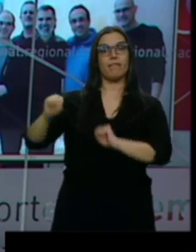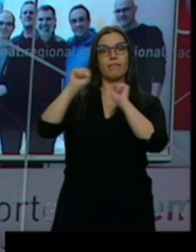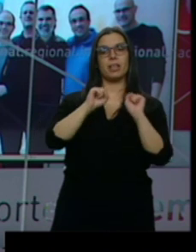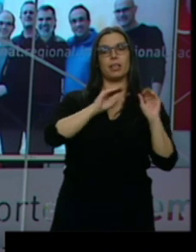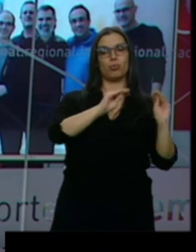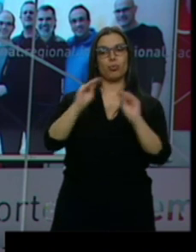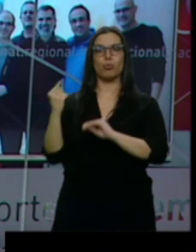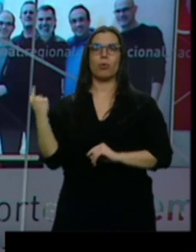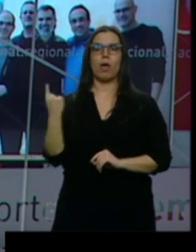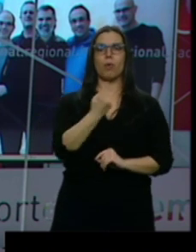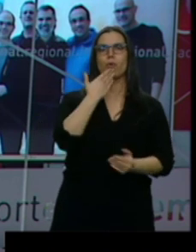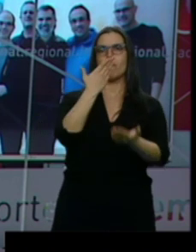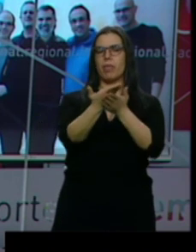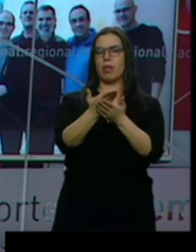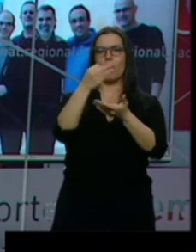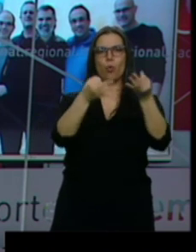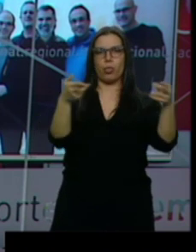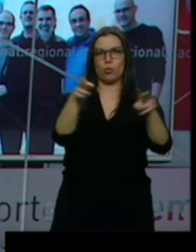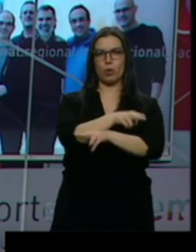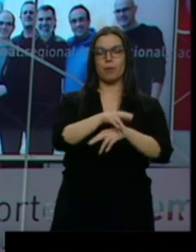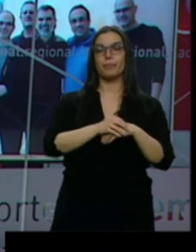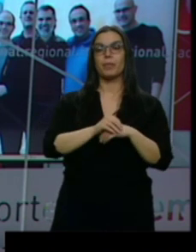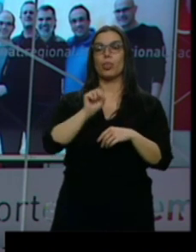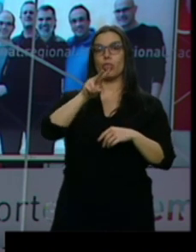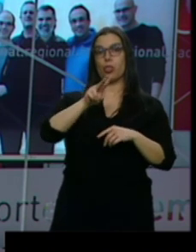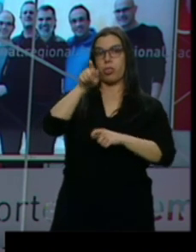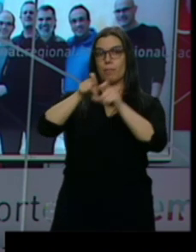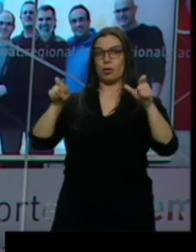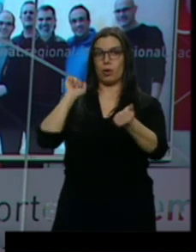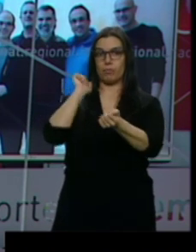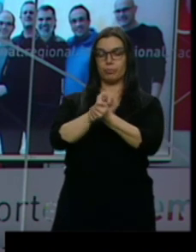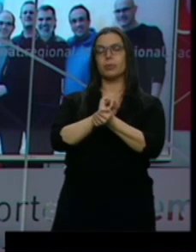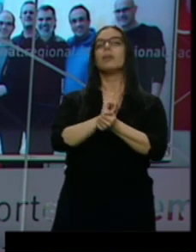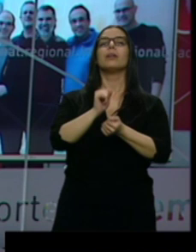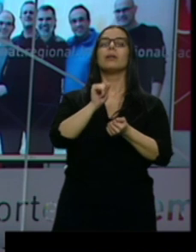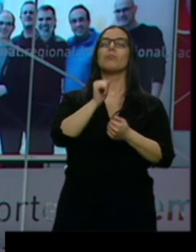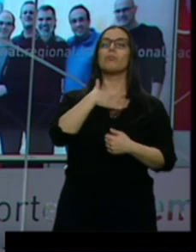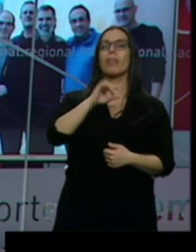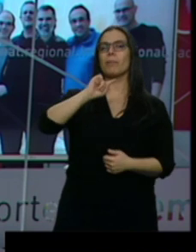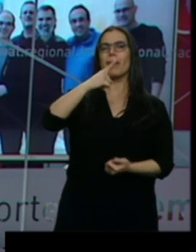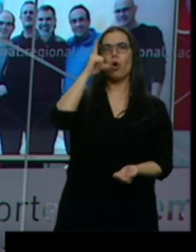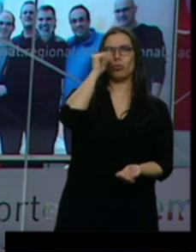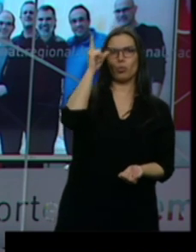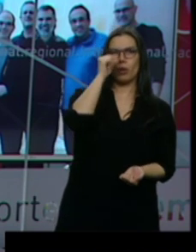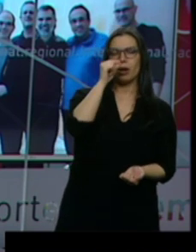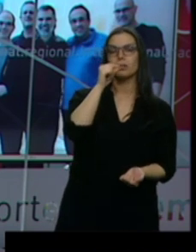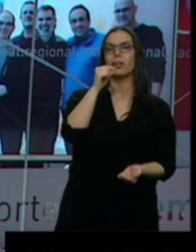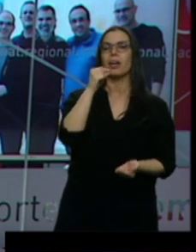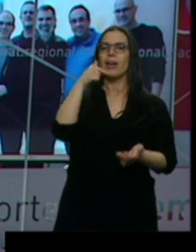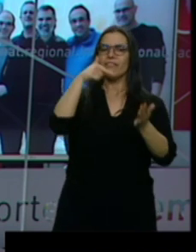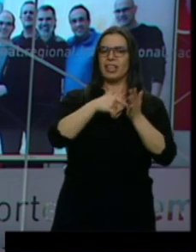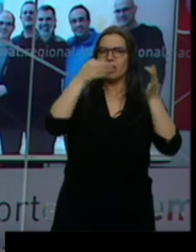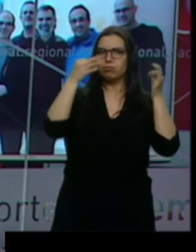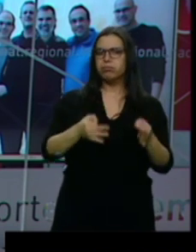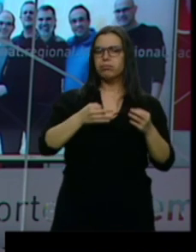nulidad del proceso. De los 12 procesados, el primero en declarar podría ser Uriol Junqueras, aunque no hay marcado un calendario ni para los 12 acusados